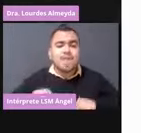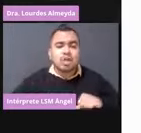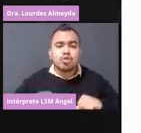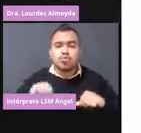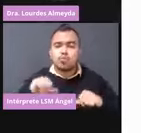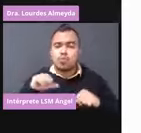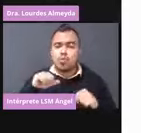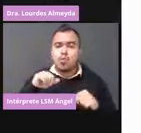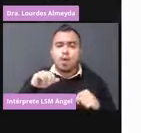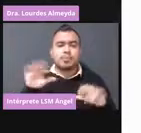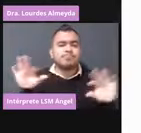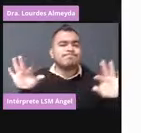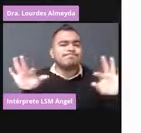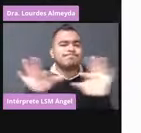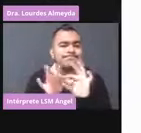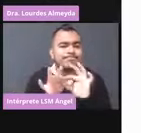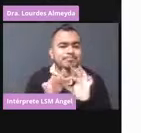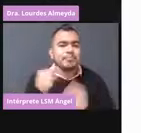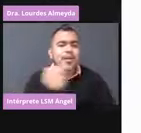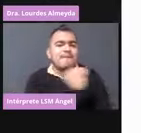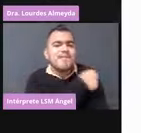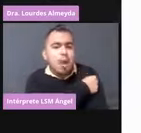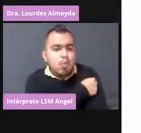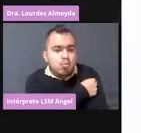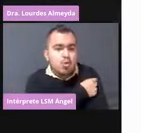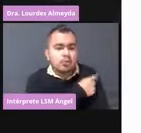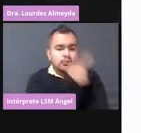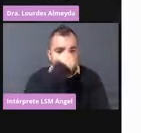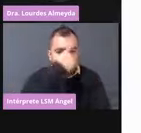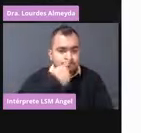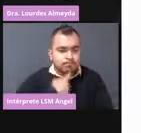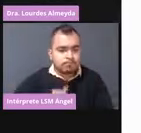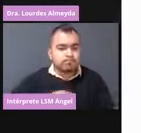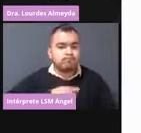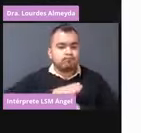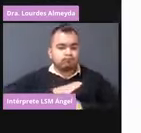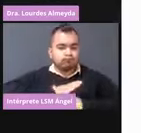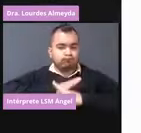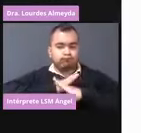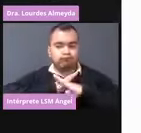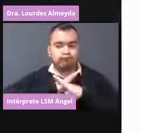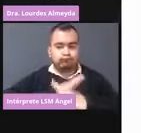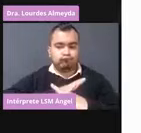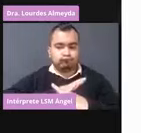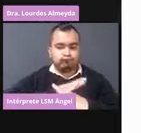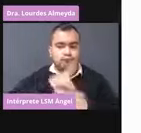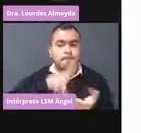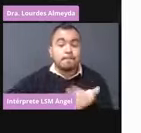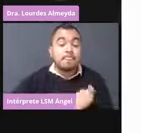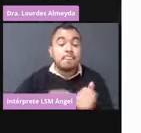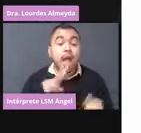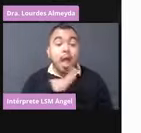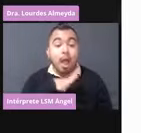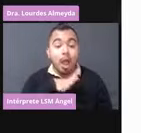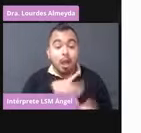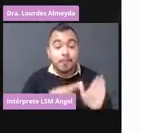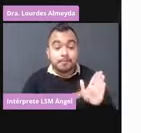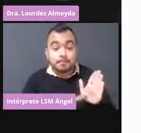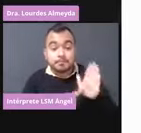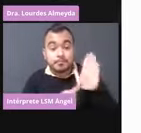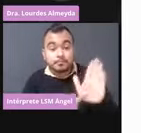a la vacunación e inmunización, y lo que se están presentando en su mayoría